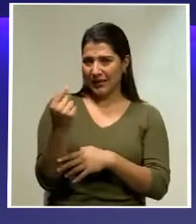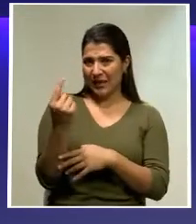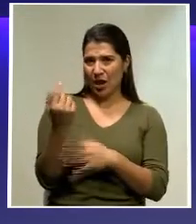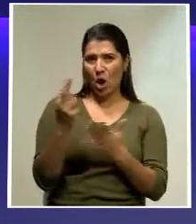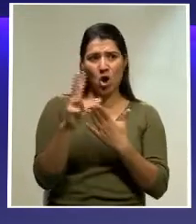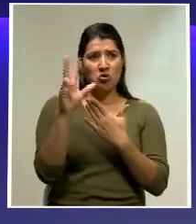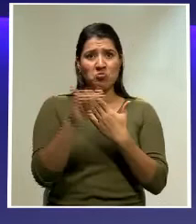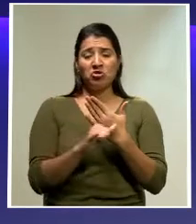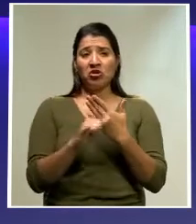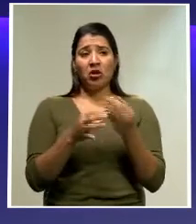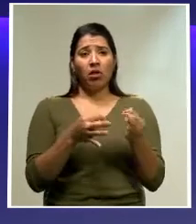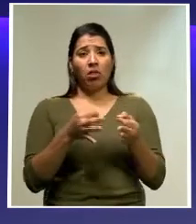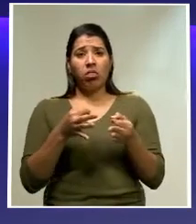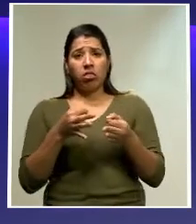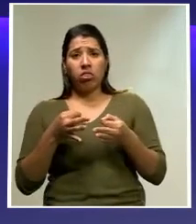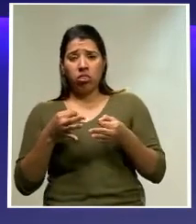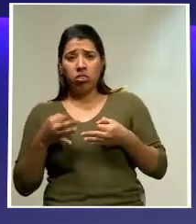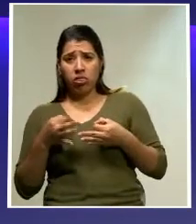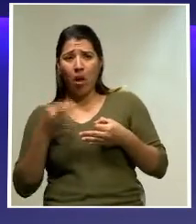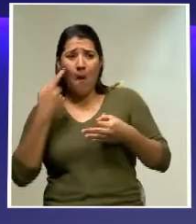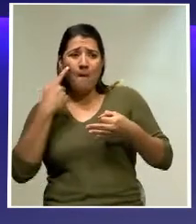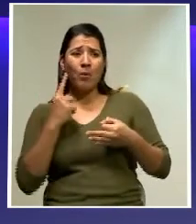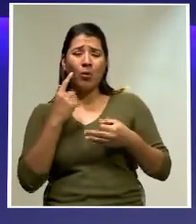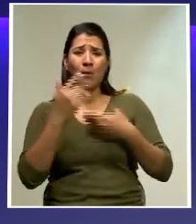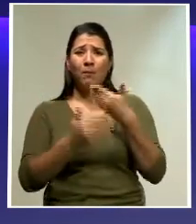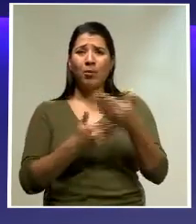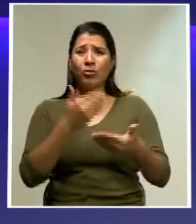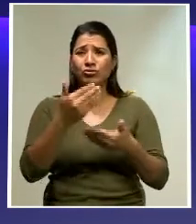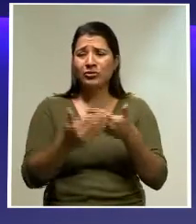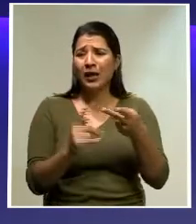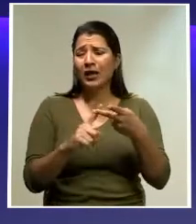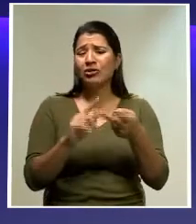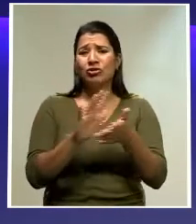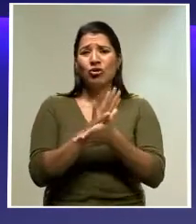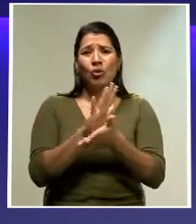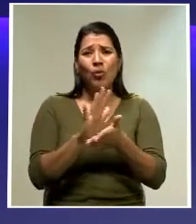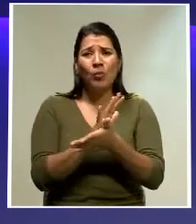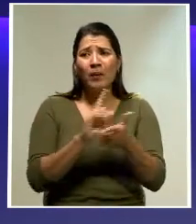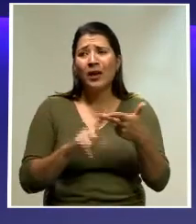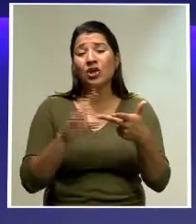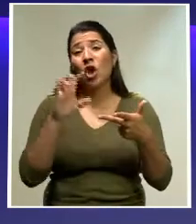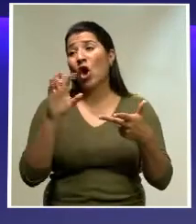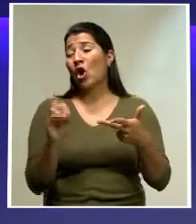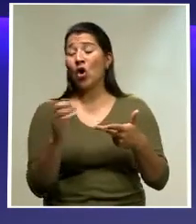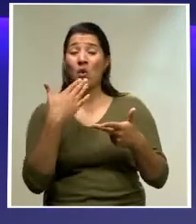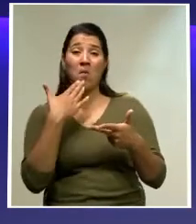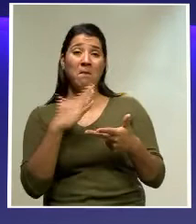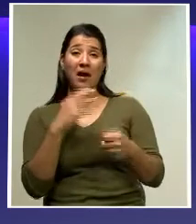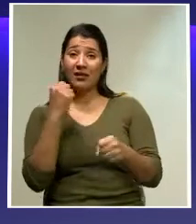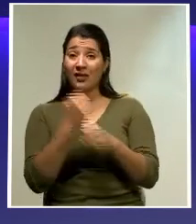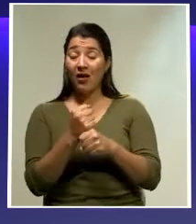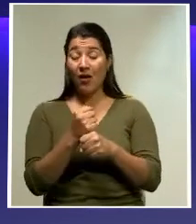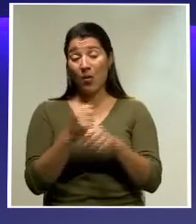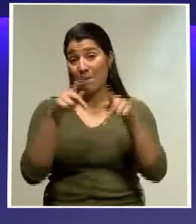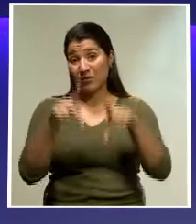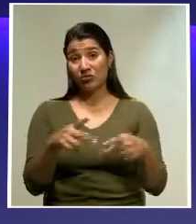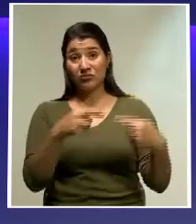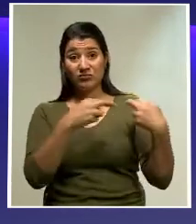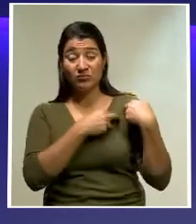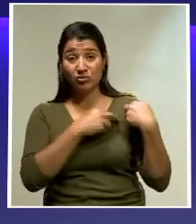proyectos se atrasan por motivos burocráticos o por impericia de quienes tienen que ejecutarlos y finalmente